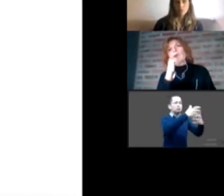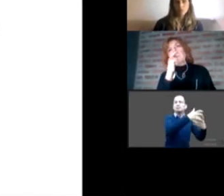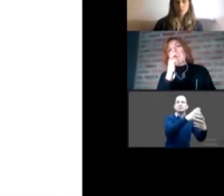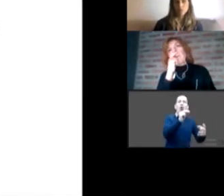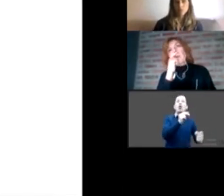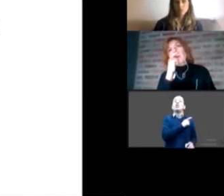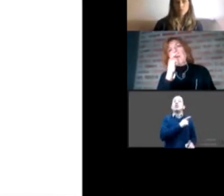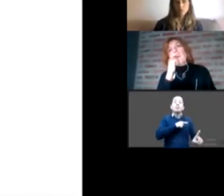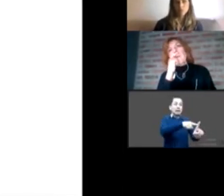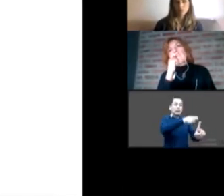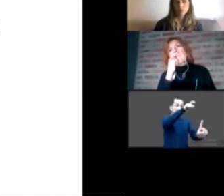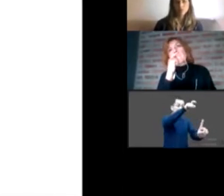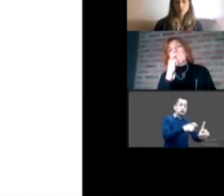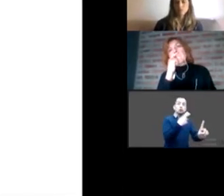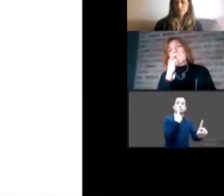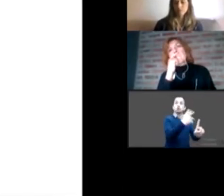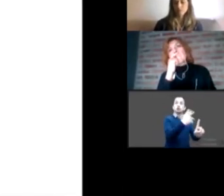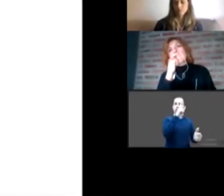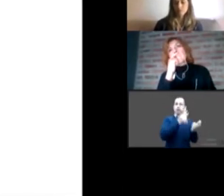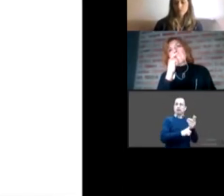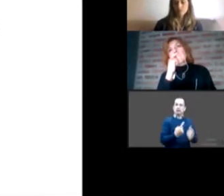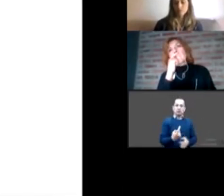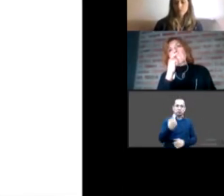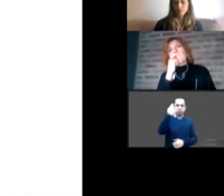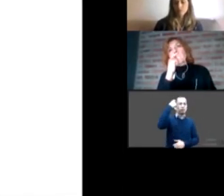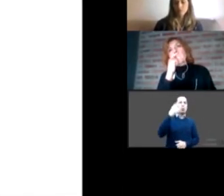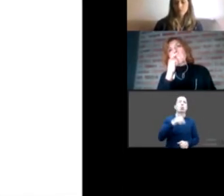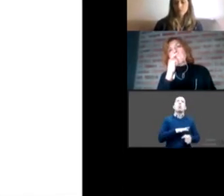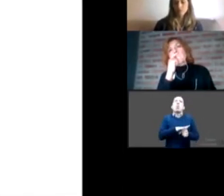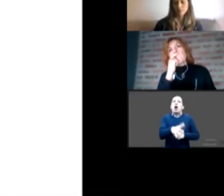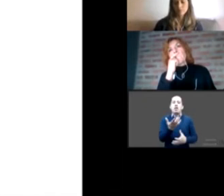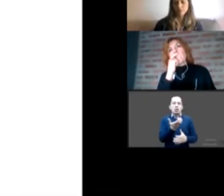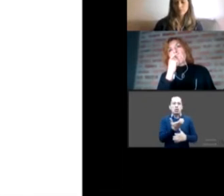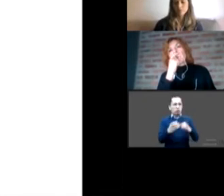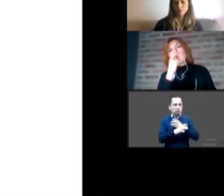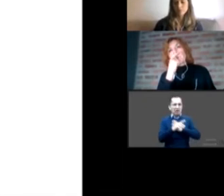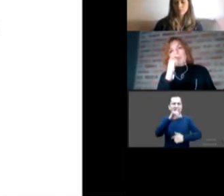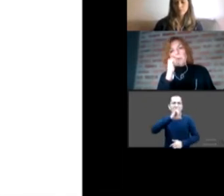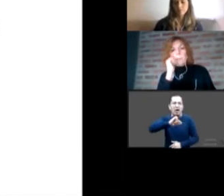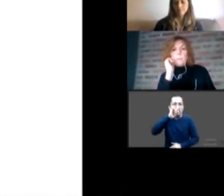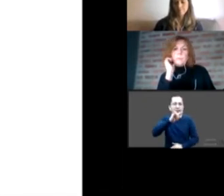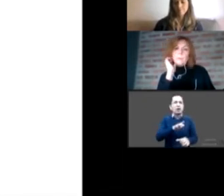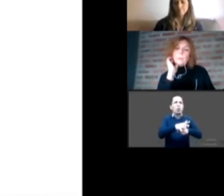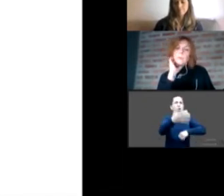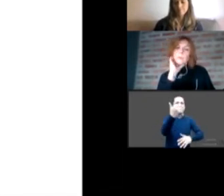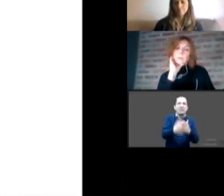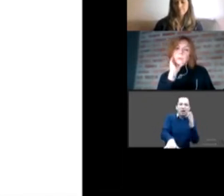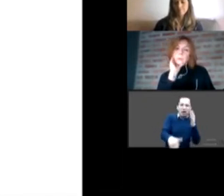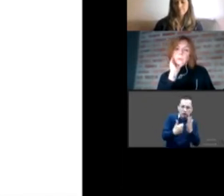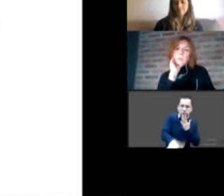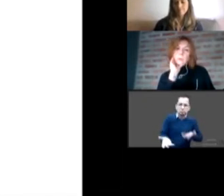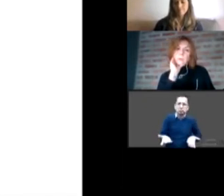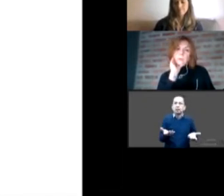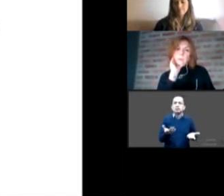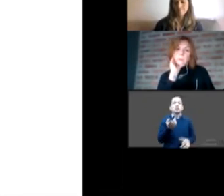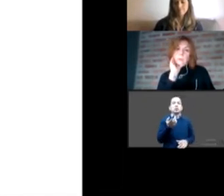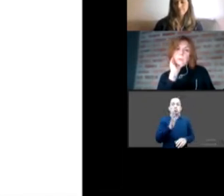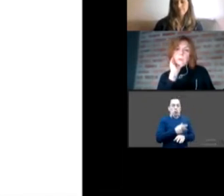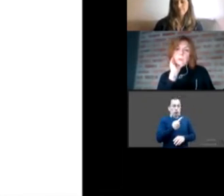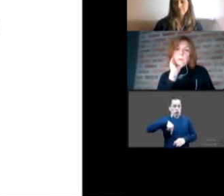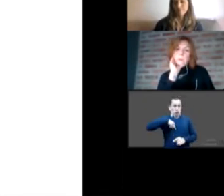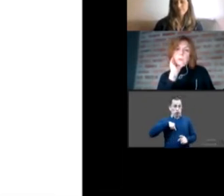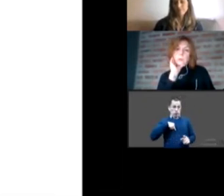uno de estos niños donde uno no fue cuidador, tutor, testigo de su vitalidad desde el